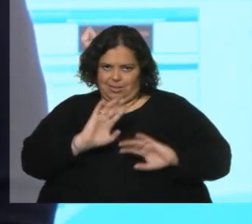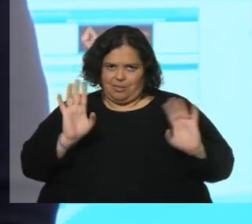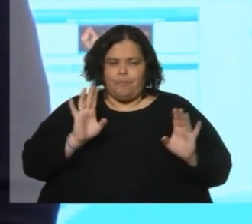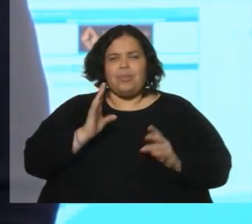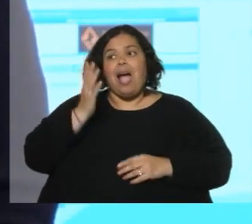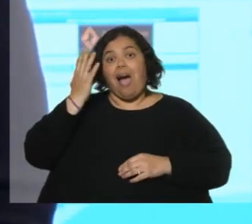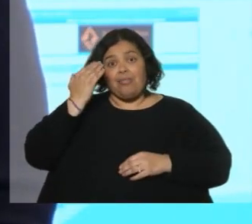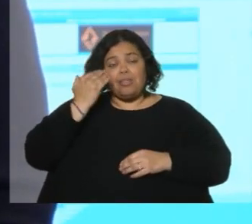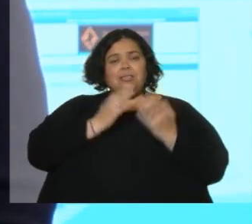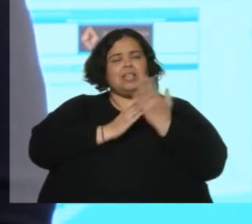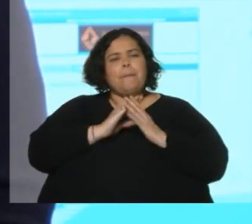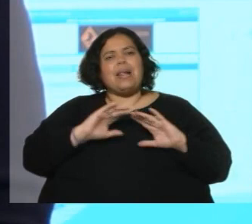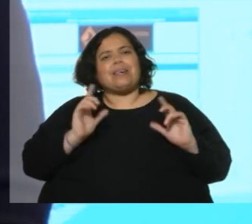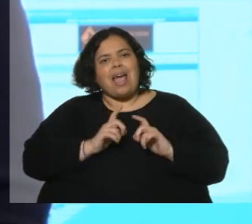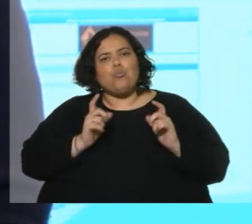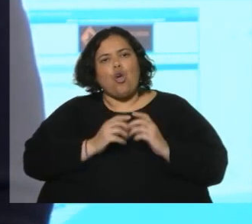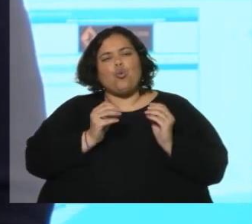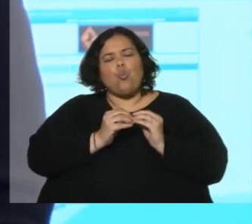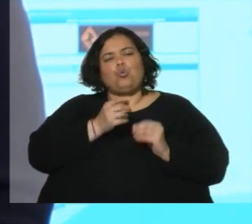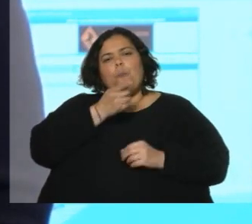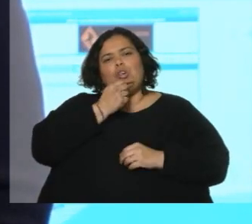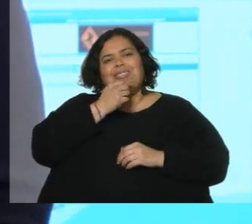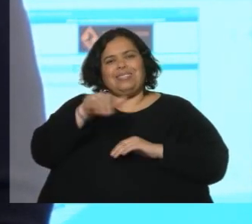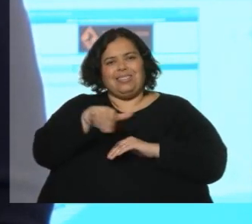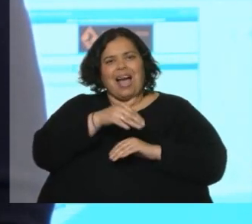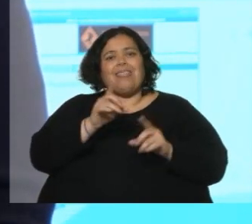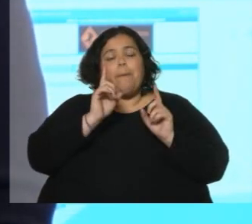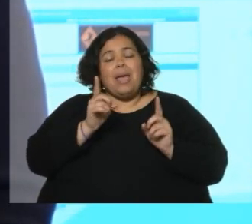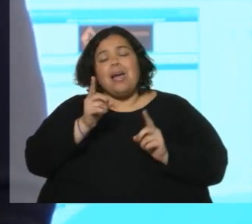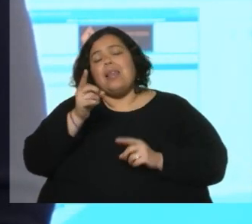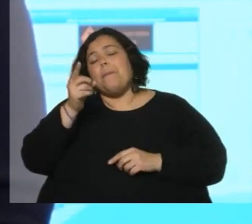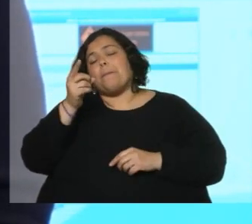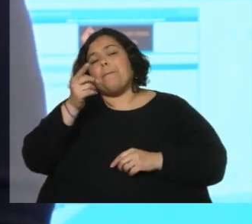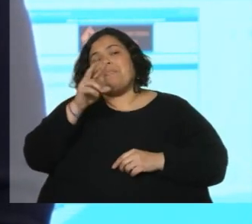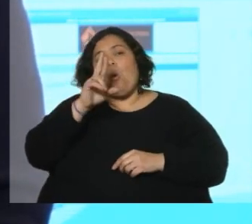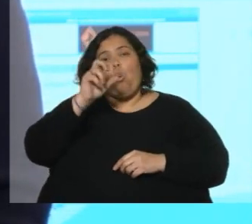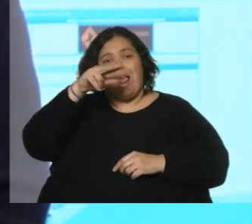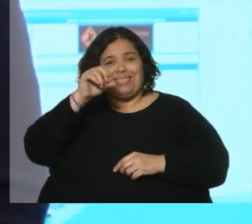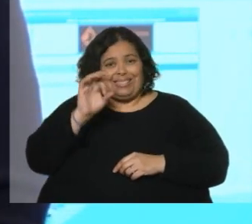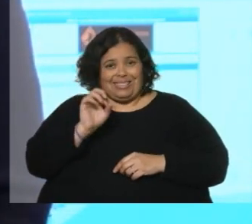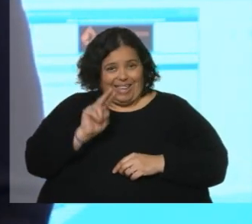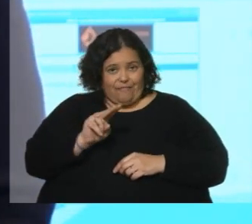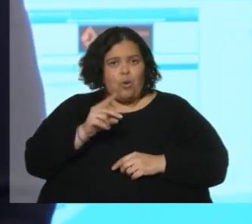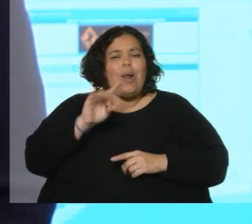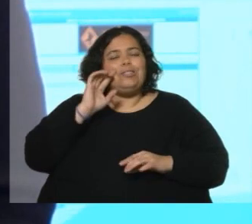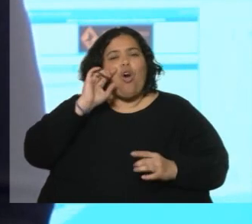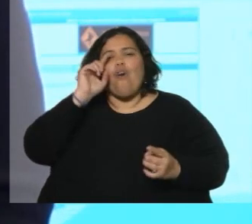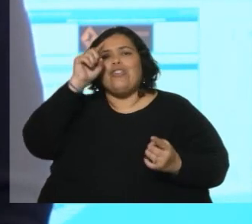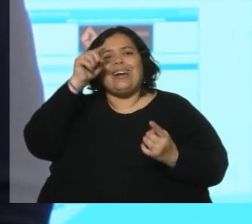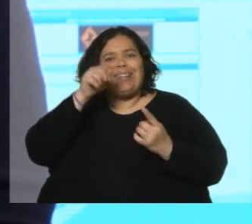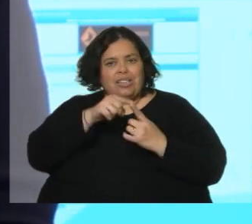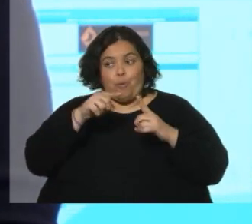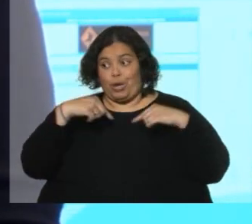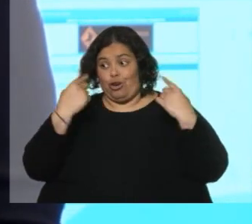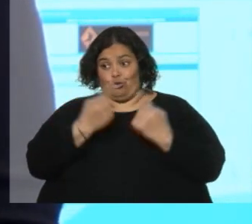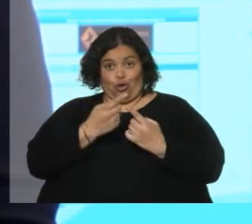tuvimos con una serie, con Policía Caminera, el fin último, y nosotros como técnicos, que somos los